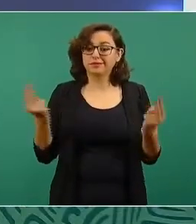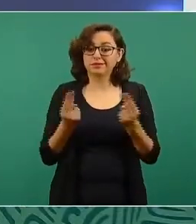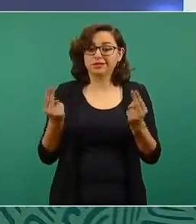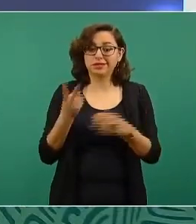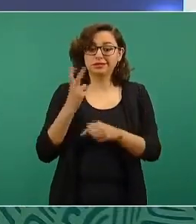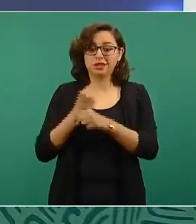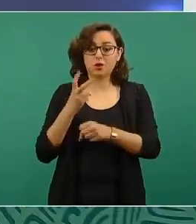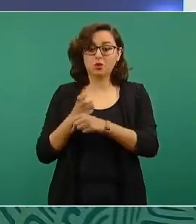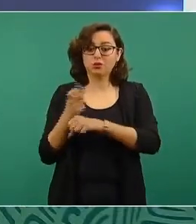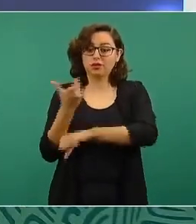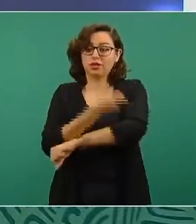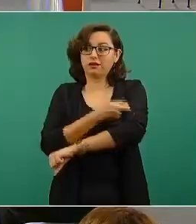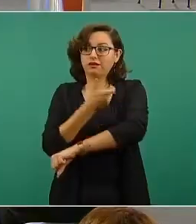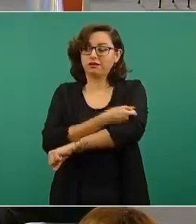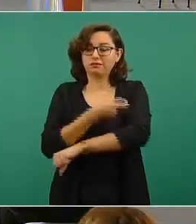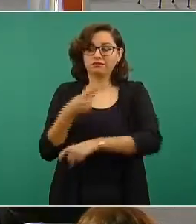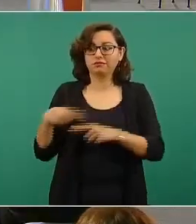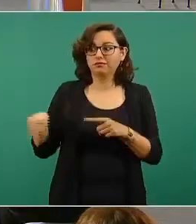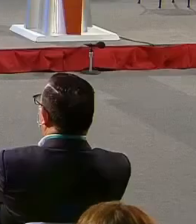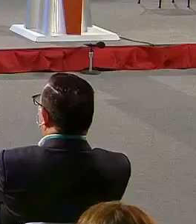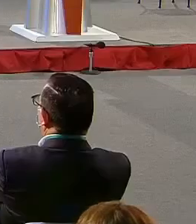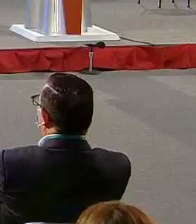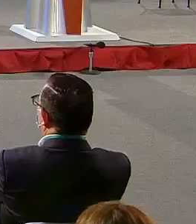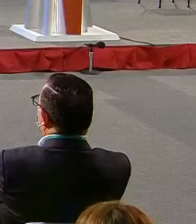México. La que sigue, por favor.